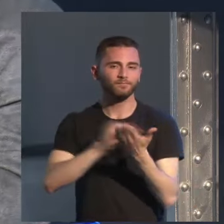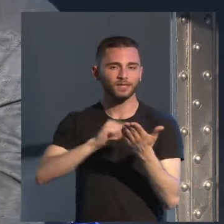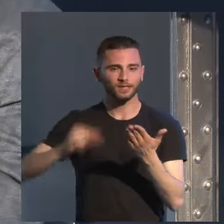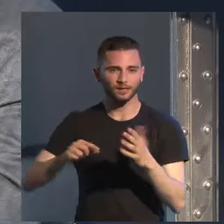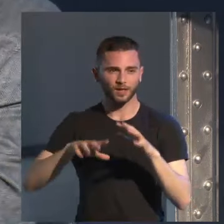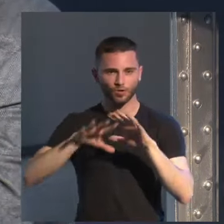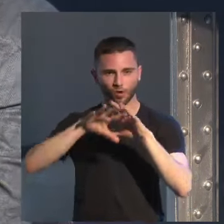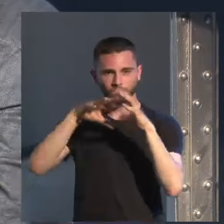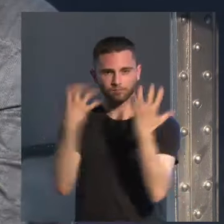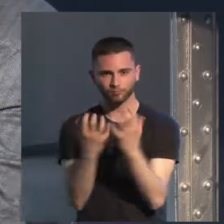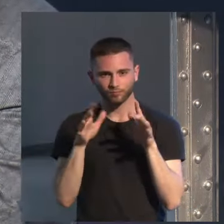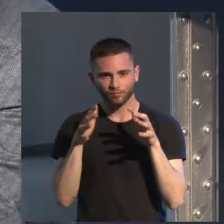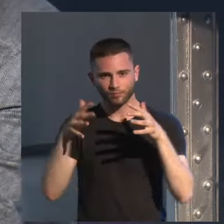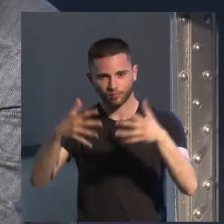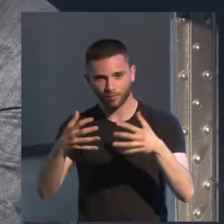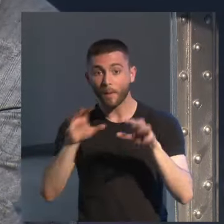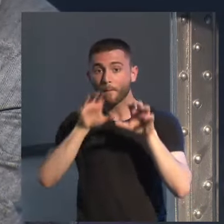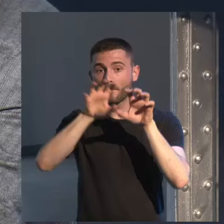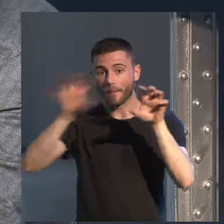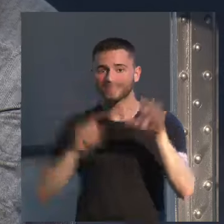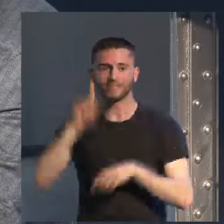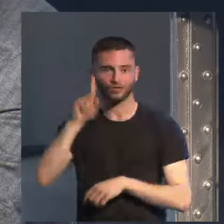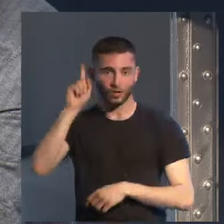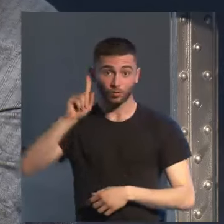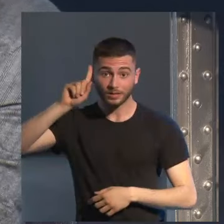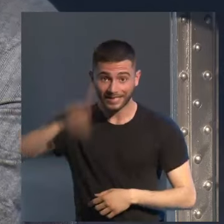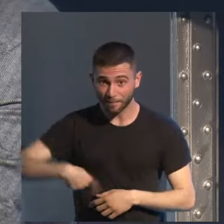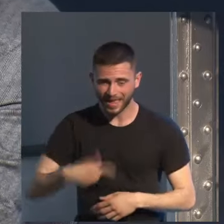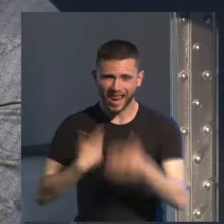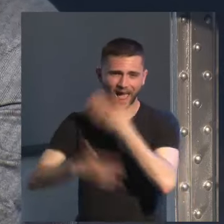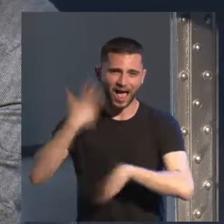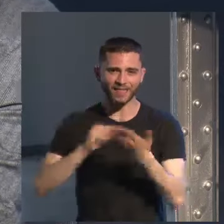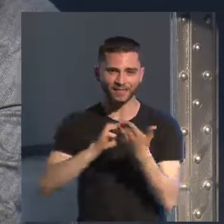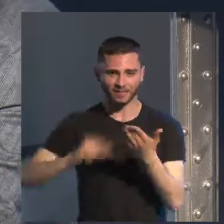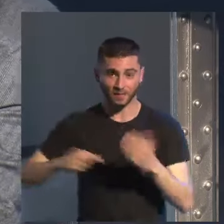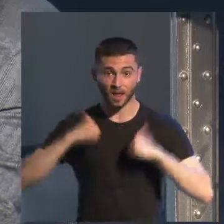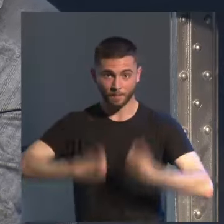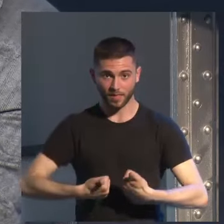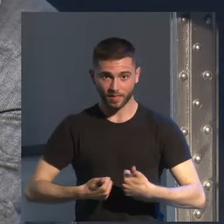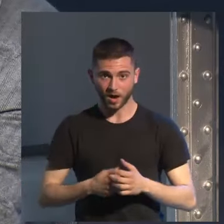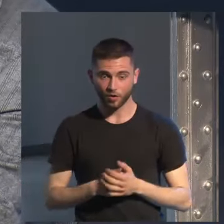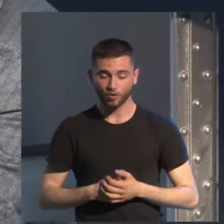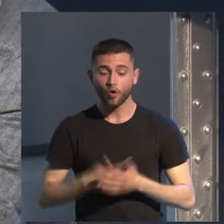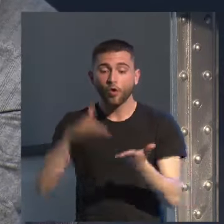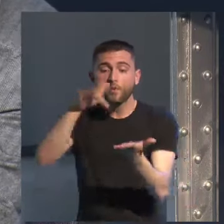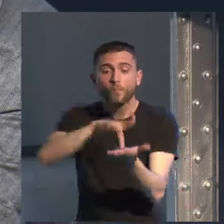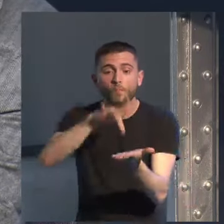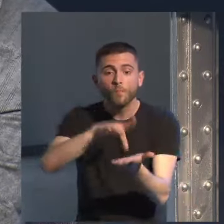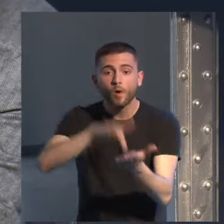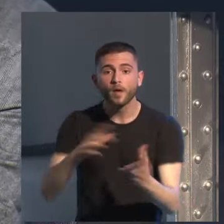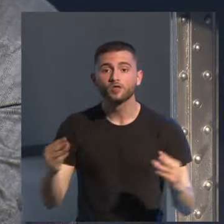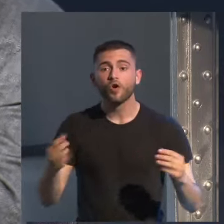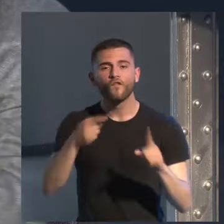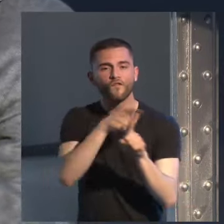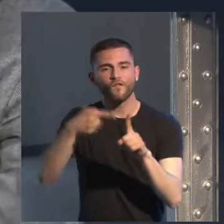e incluso en los países nórdicos desde mucho antes. Hubo un momento ahí en que coincidieron dos o tres